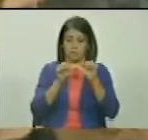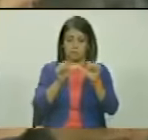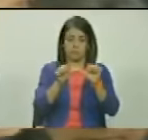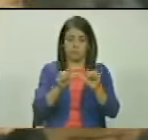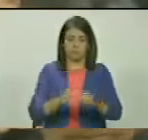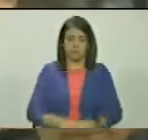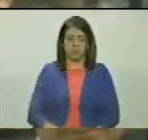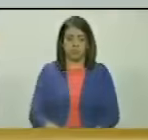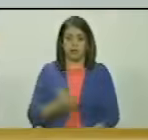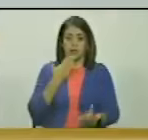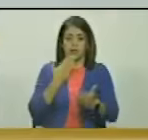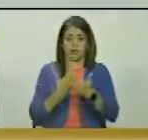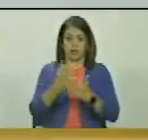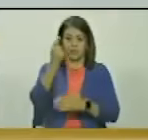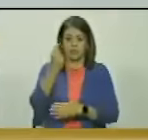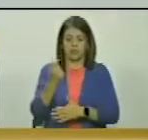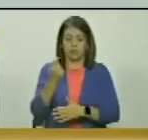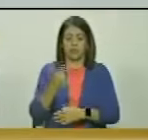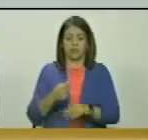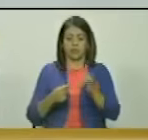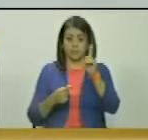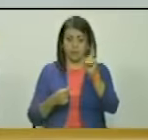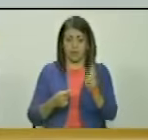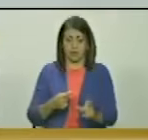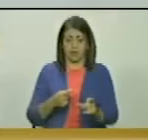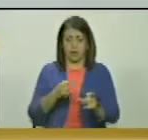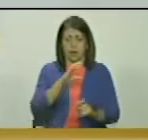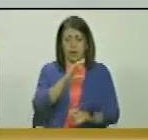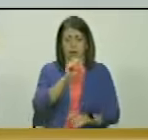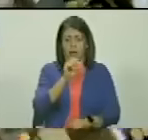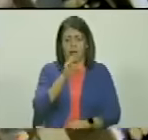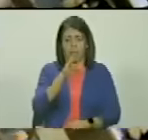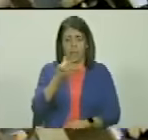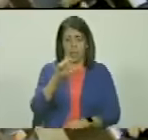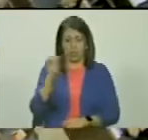gracias diputado tiene la palabra el diputado cabello rondón